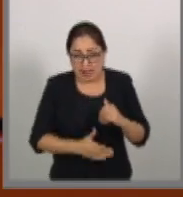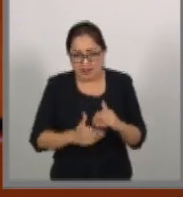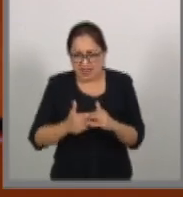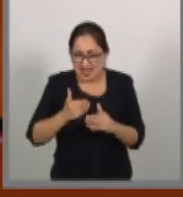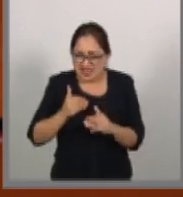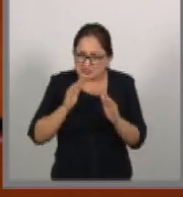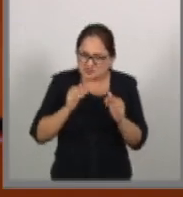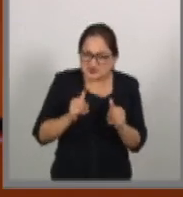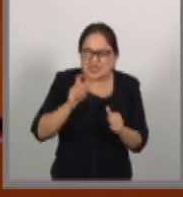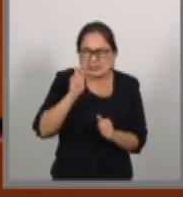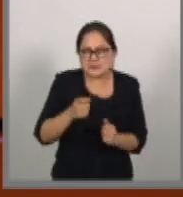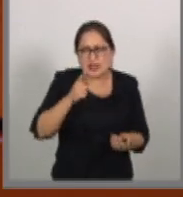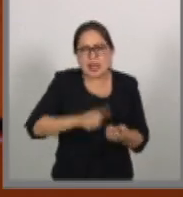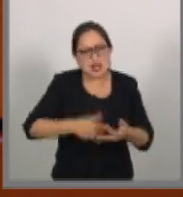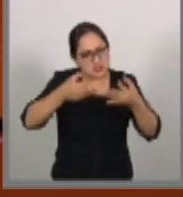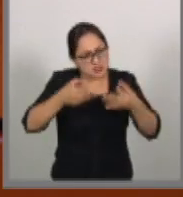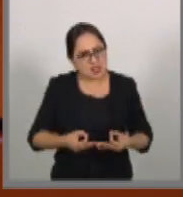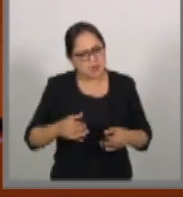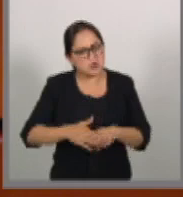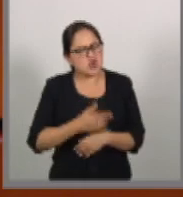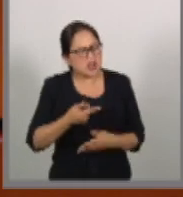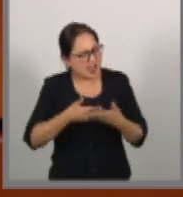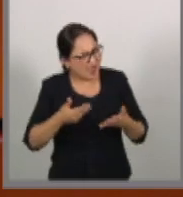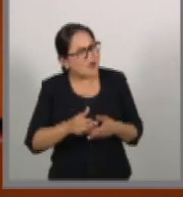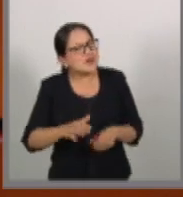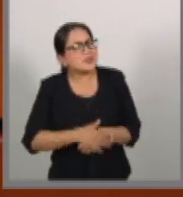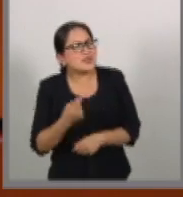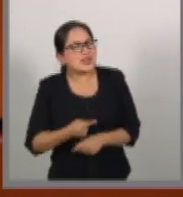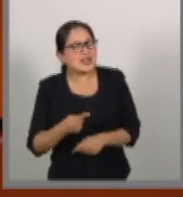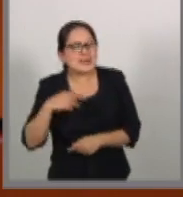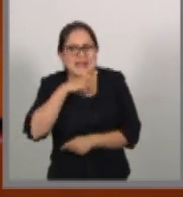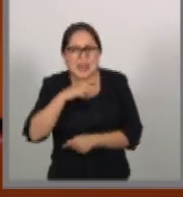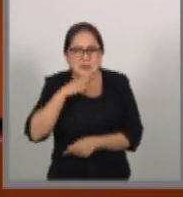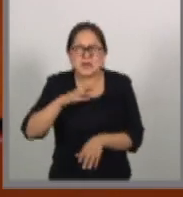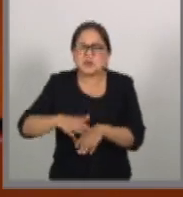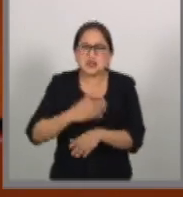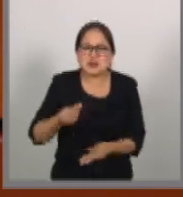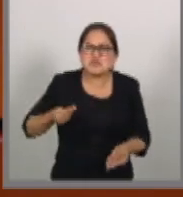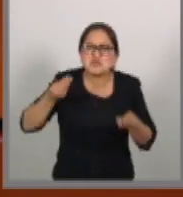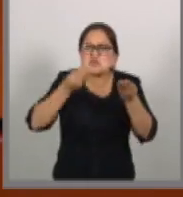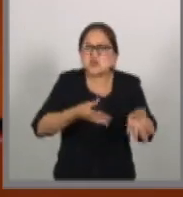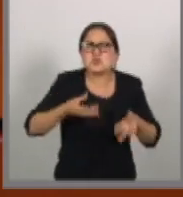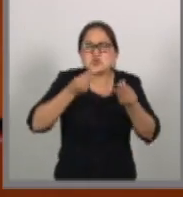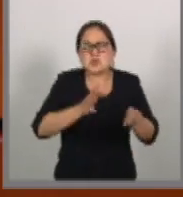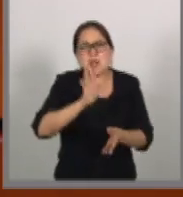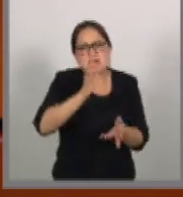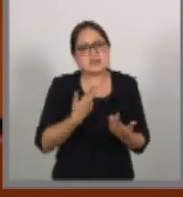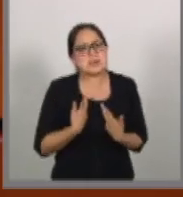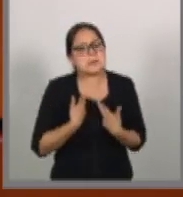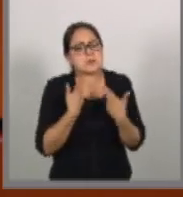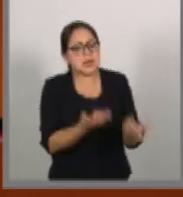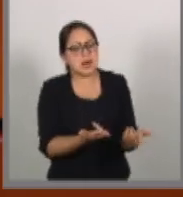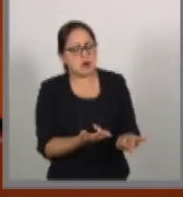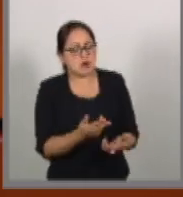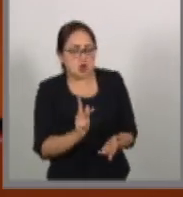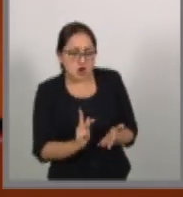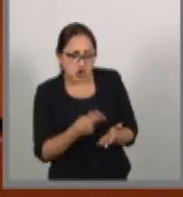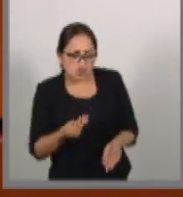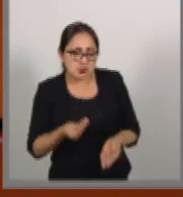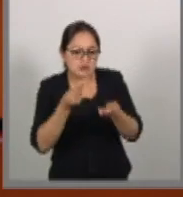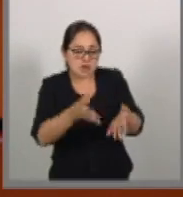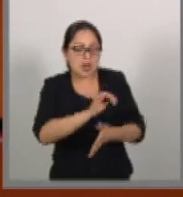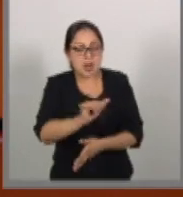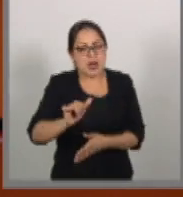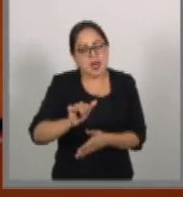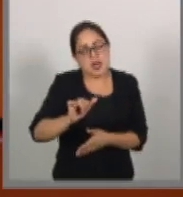¿Por qué ahora? ¿Por qué las prisas? ¿Por qué este entreguismo? ¿Por qué le regalamos otra ficha a